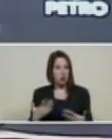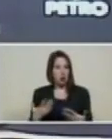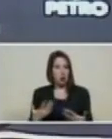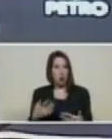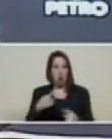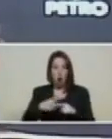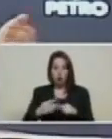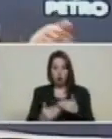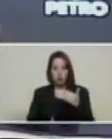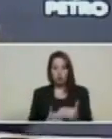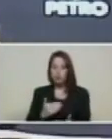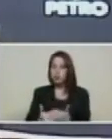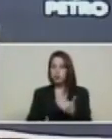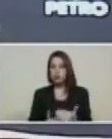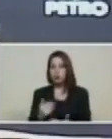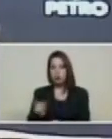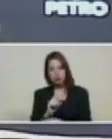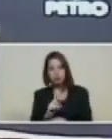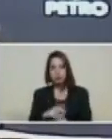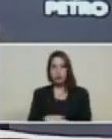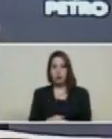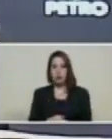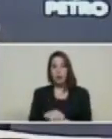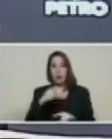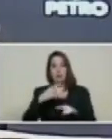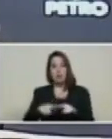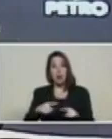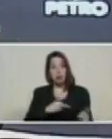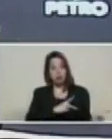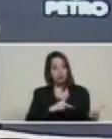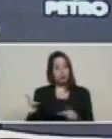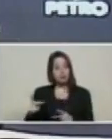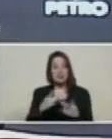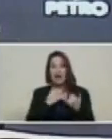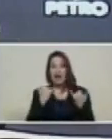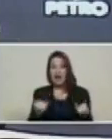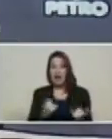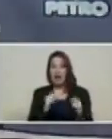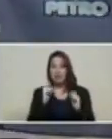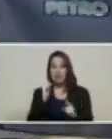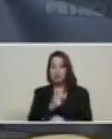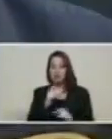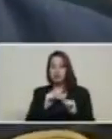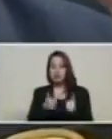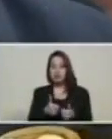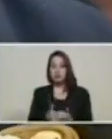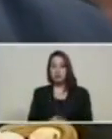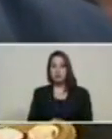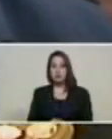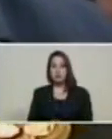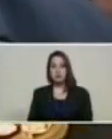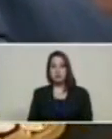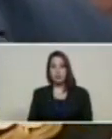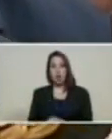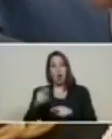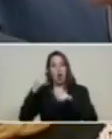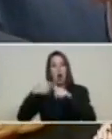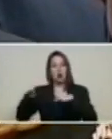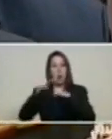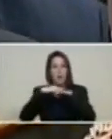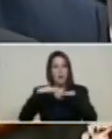manera progresiva y acelerada pero cúmplase de esa forma igualmente ministro reverol